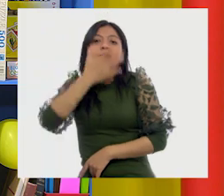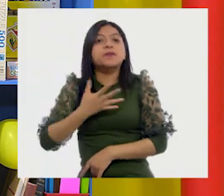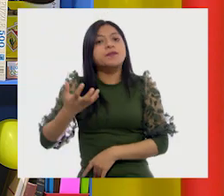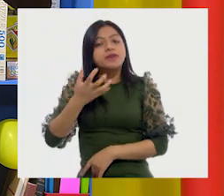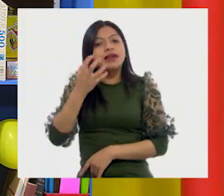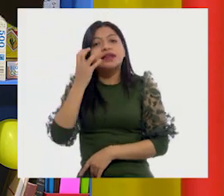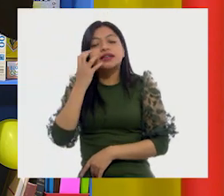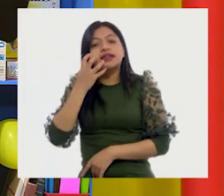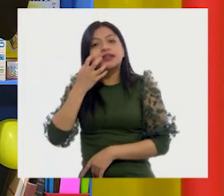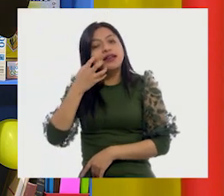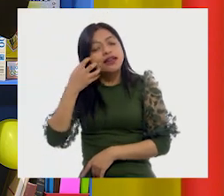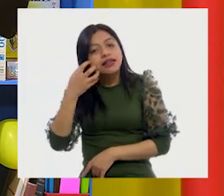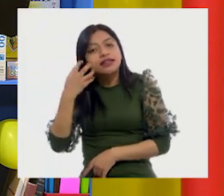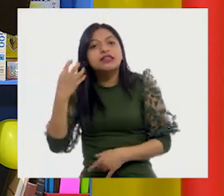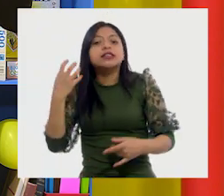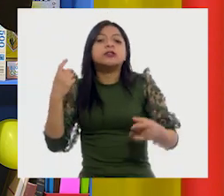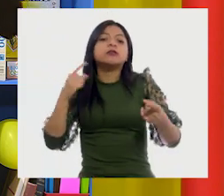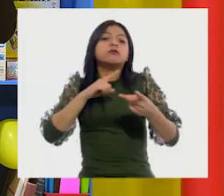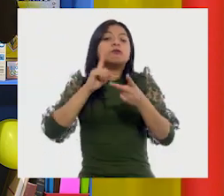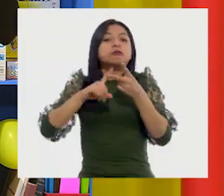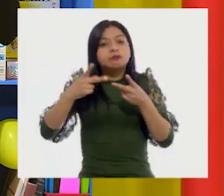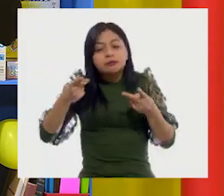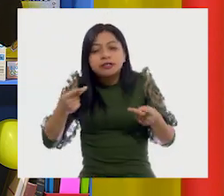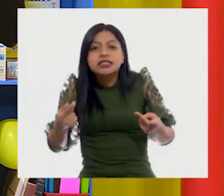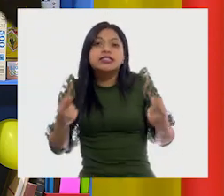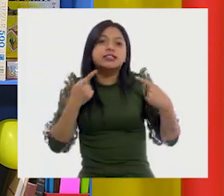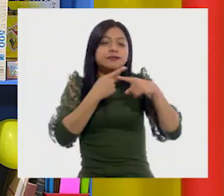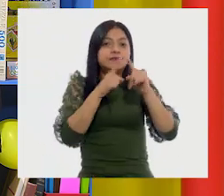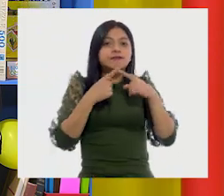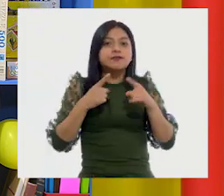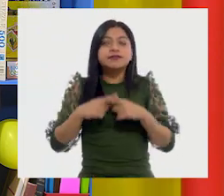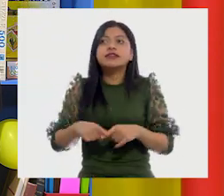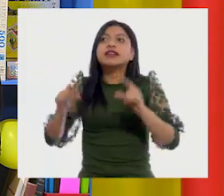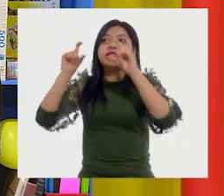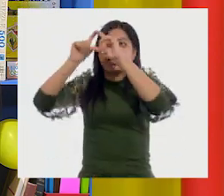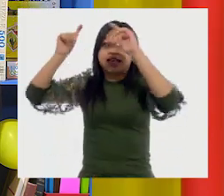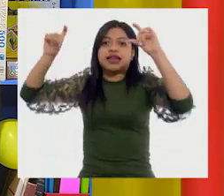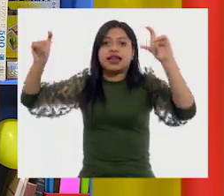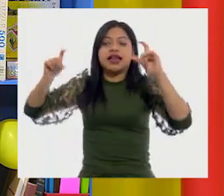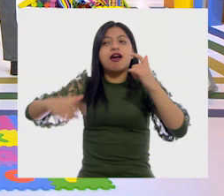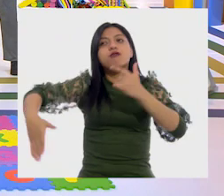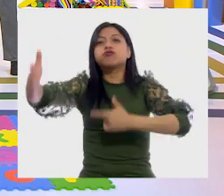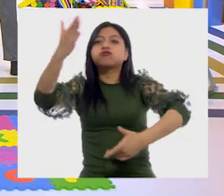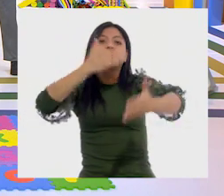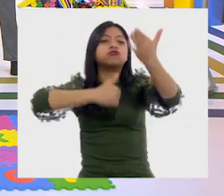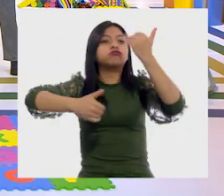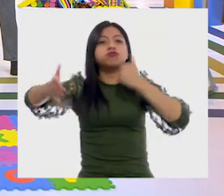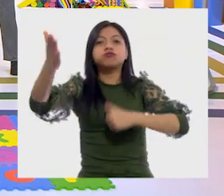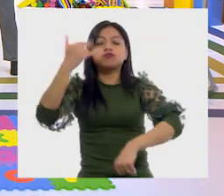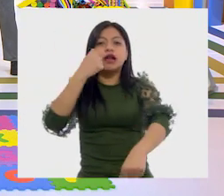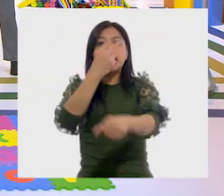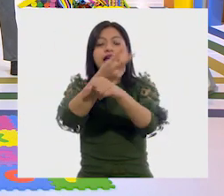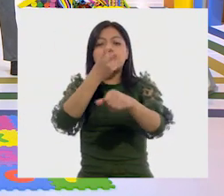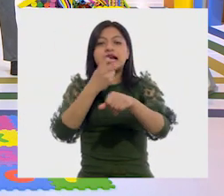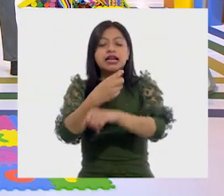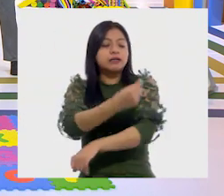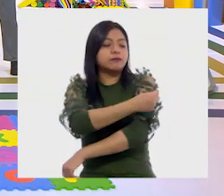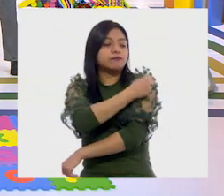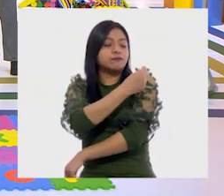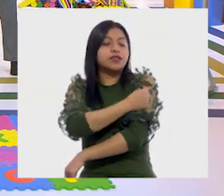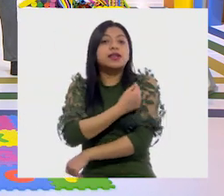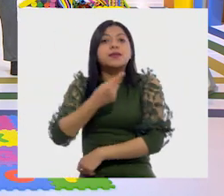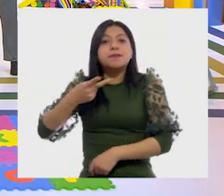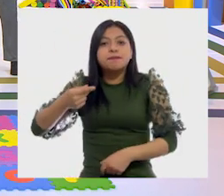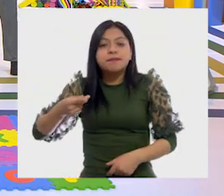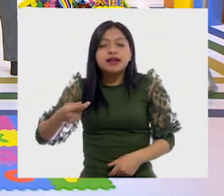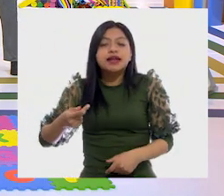y cositas así. Y pongo campaña de vacunación canina o campaña